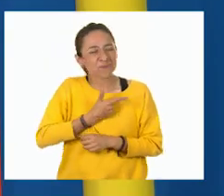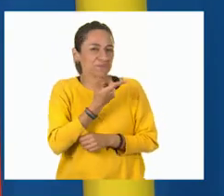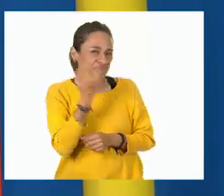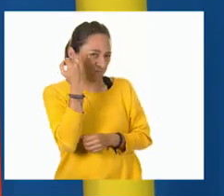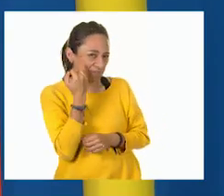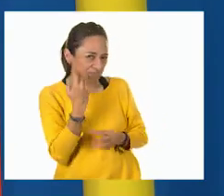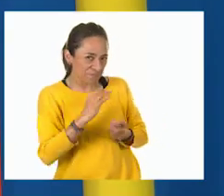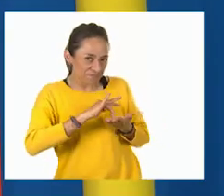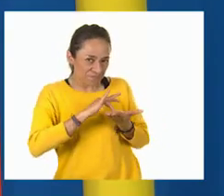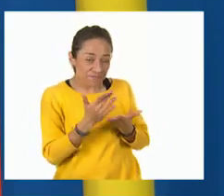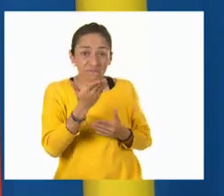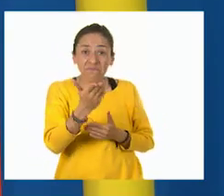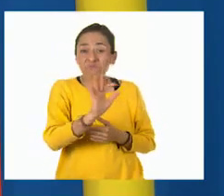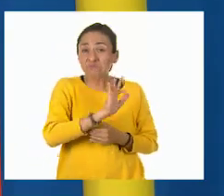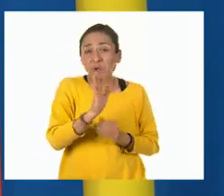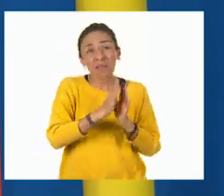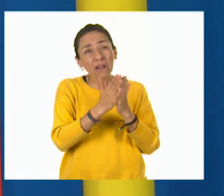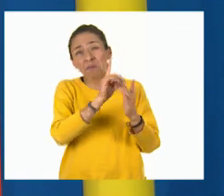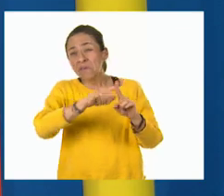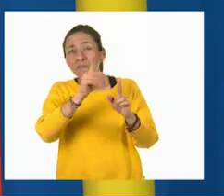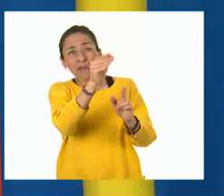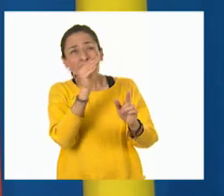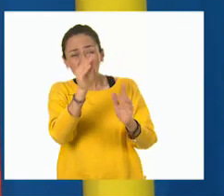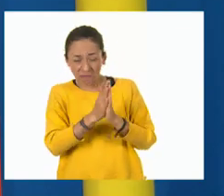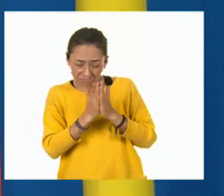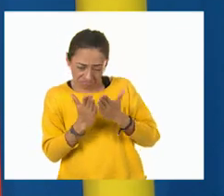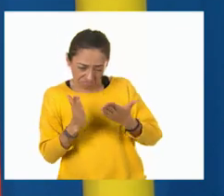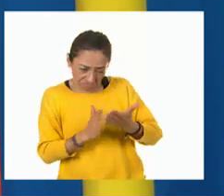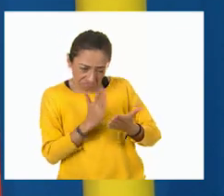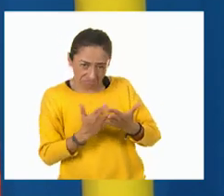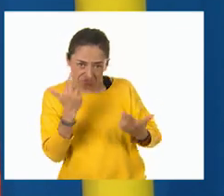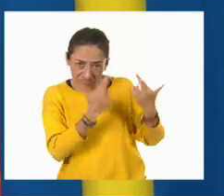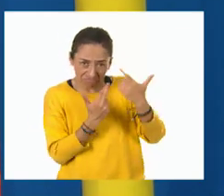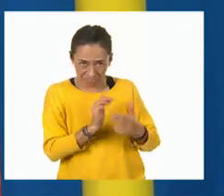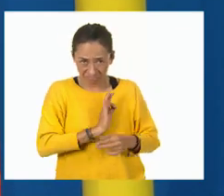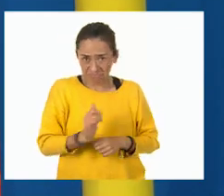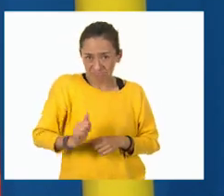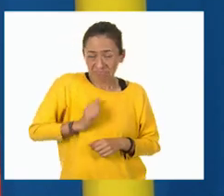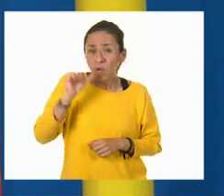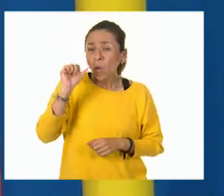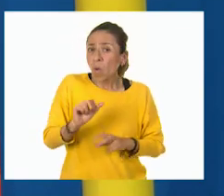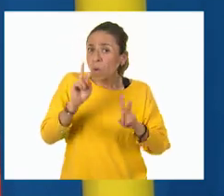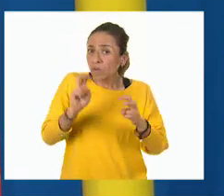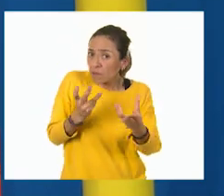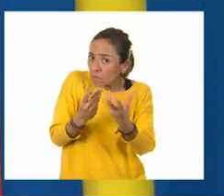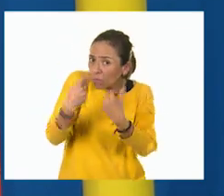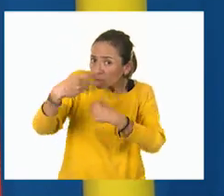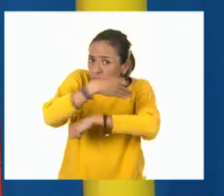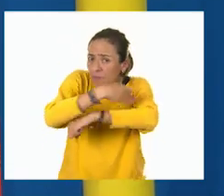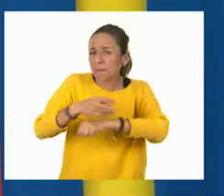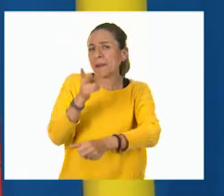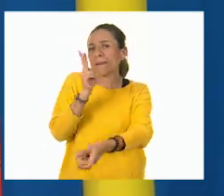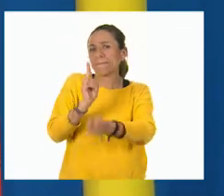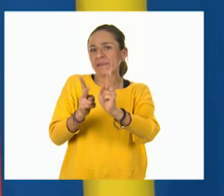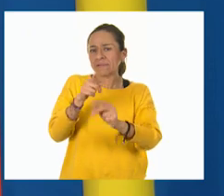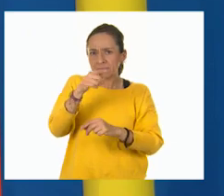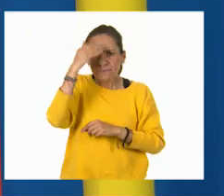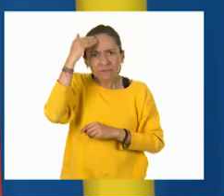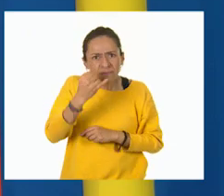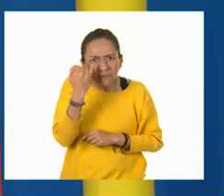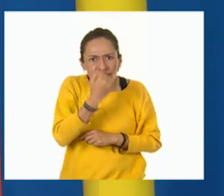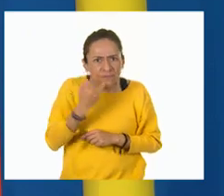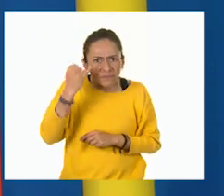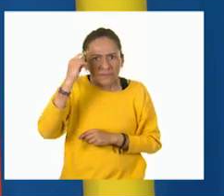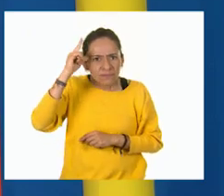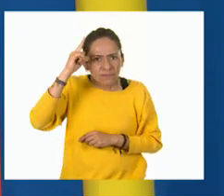es posible, consulta otros libros y comenta el tema de hoy con tu familia. Si tienes la fortuna de hablar una lengua indígena, aprovecha también